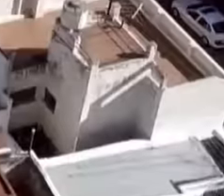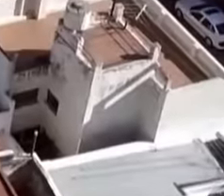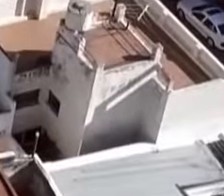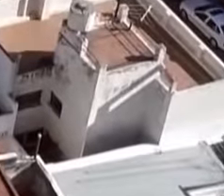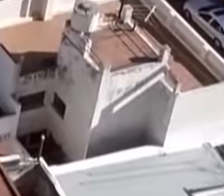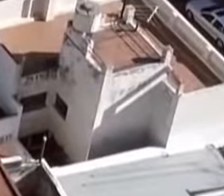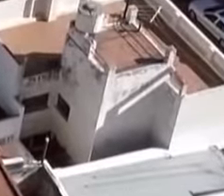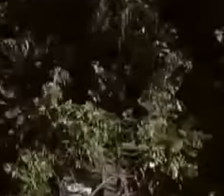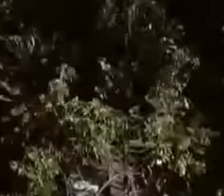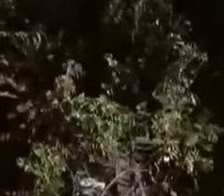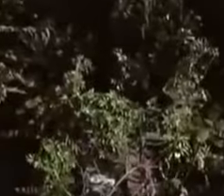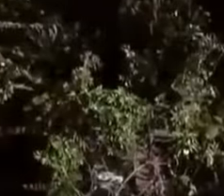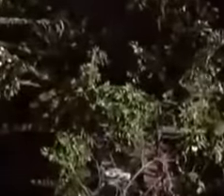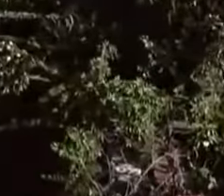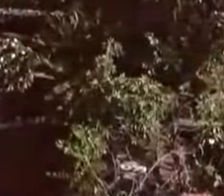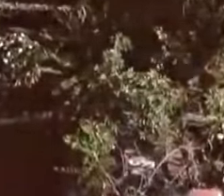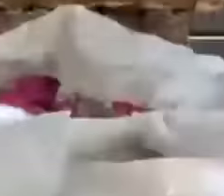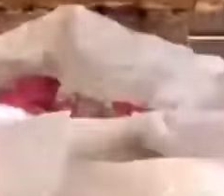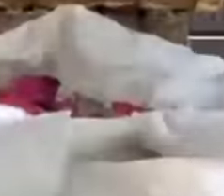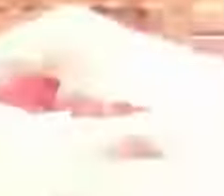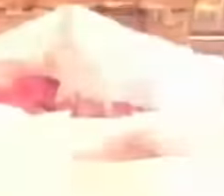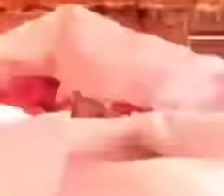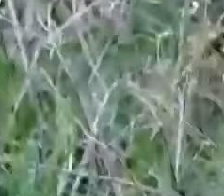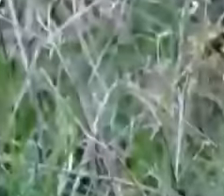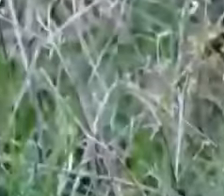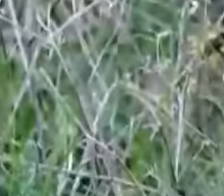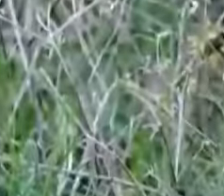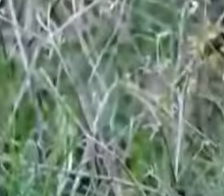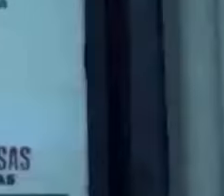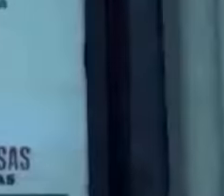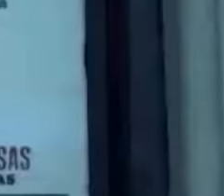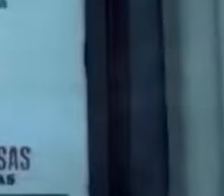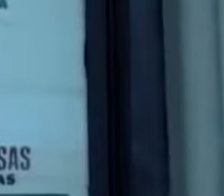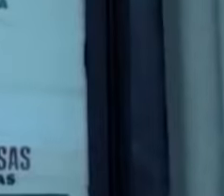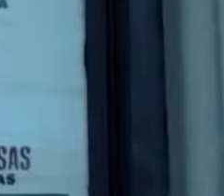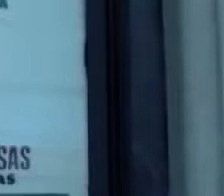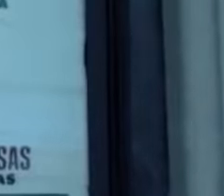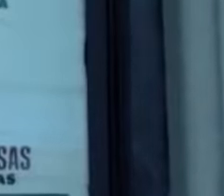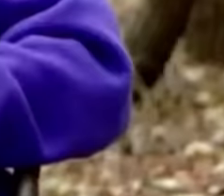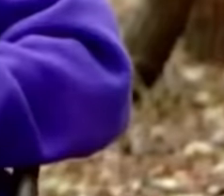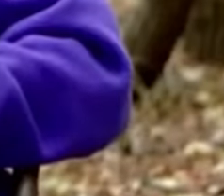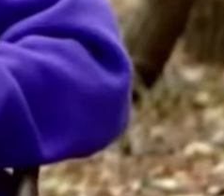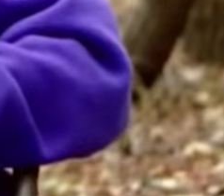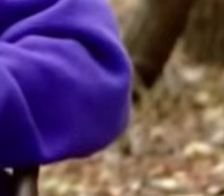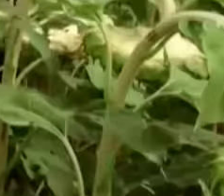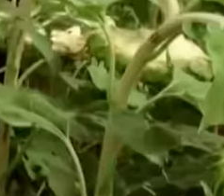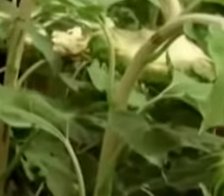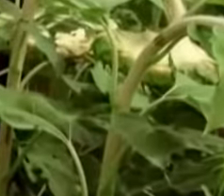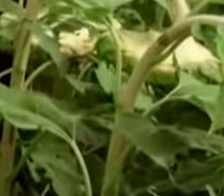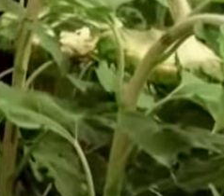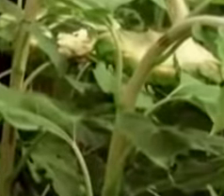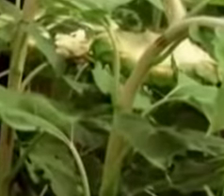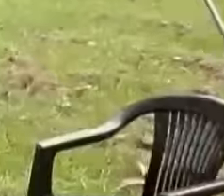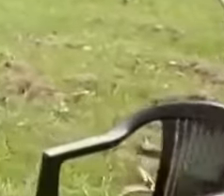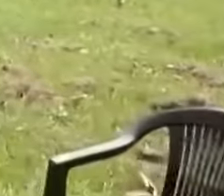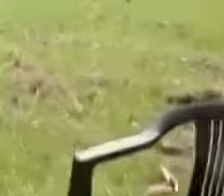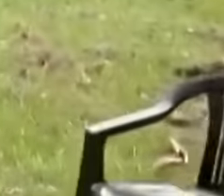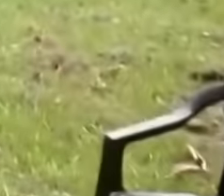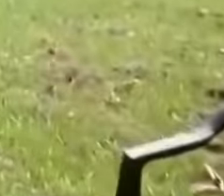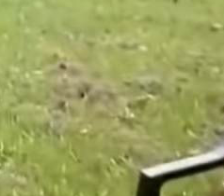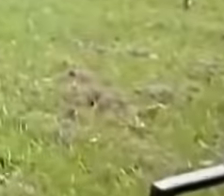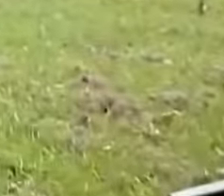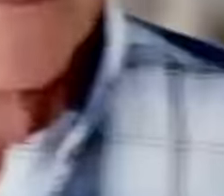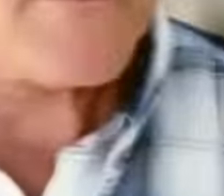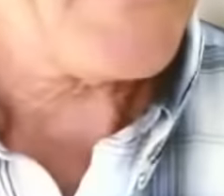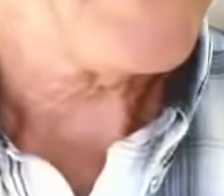cultural. Siempre un pasito vas a poder dar. Otro mundo es posible. Reciclando. Plantando arones. Empezamos a ver el futuro. De otra manera. Empezás a pensar. Como